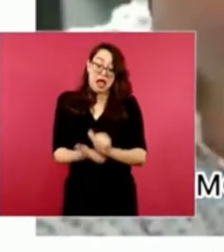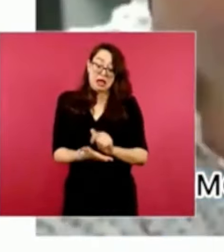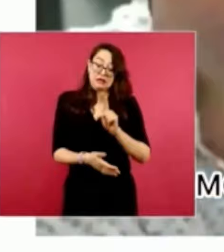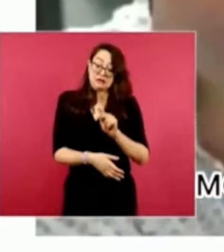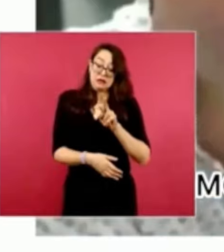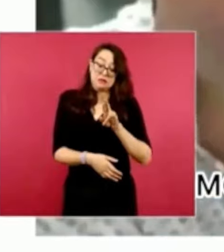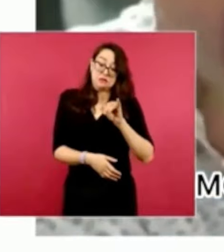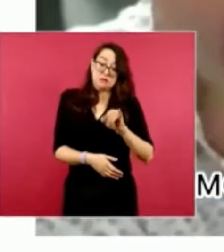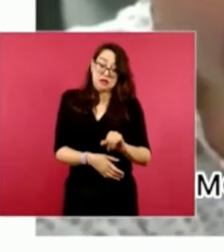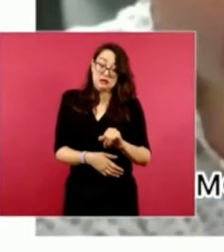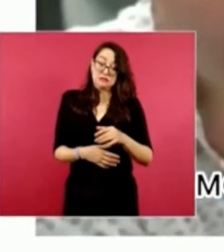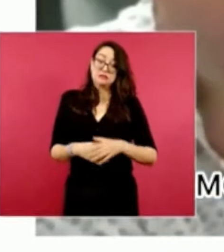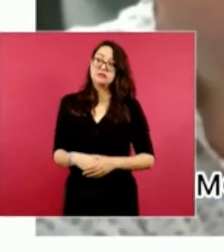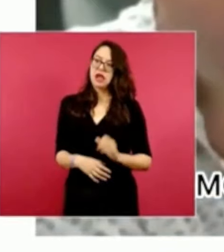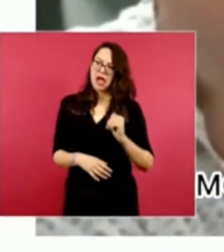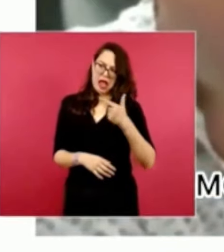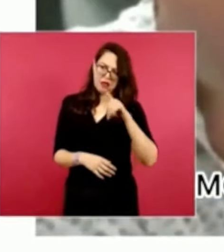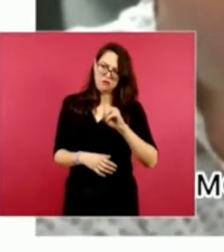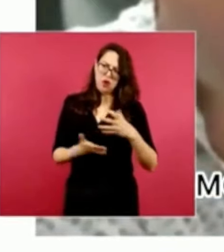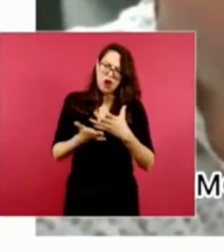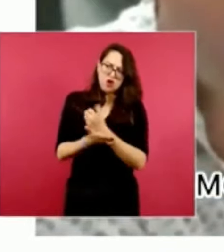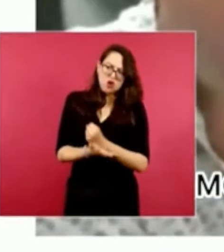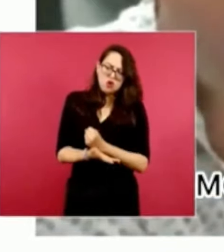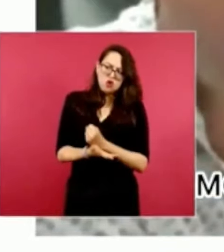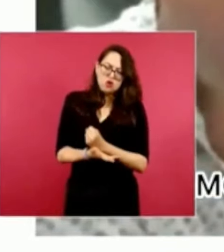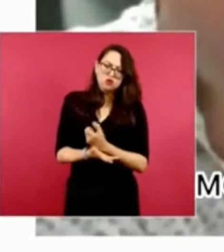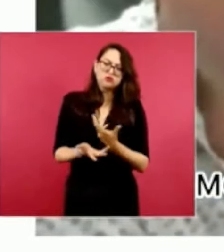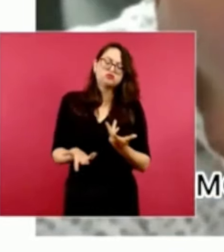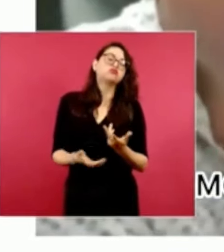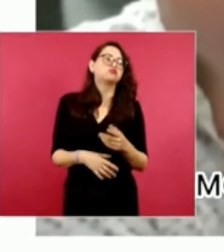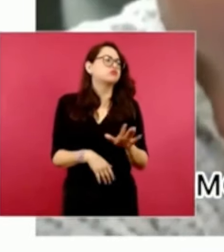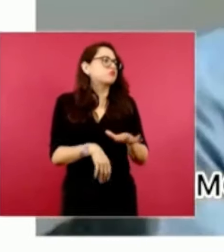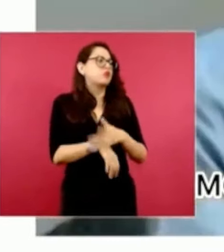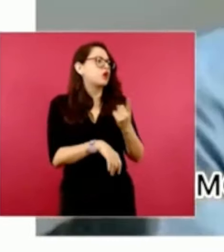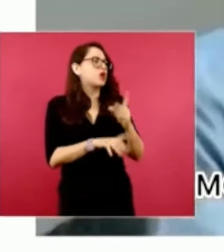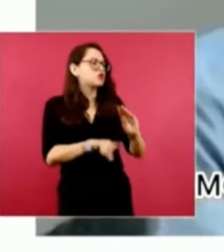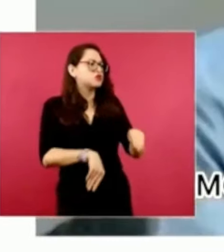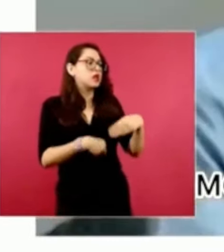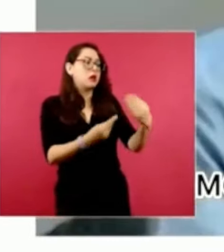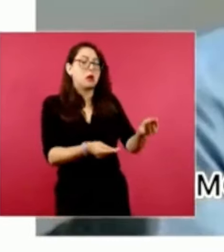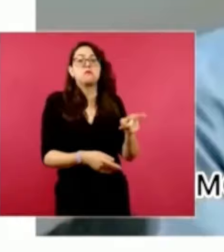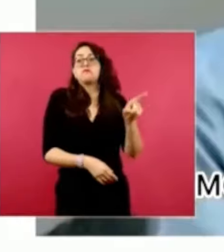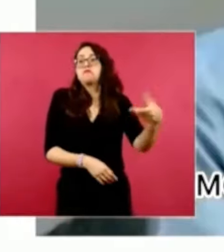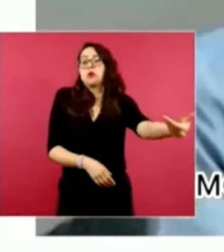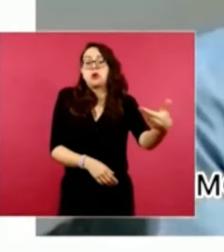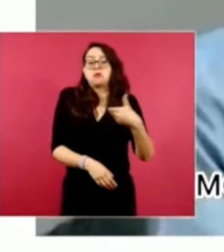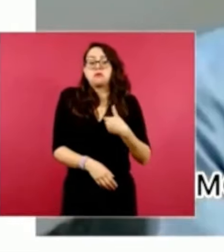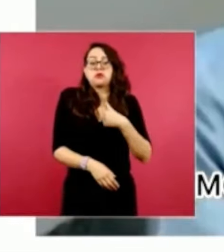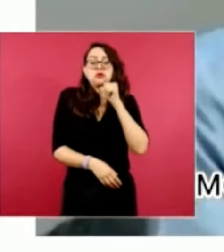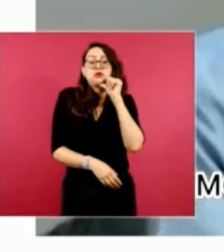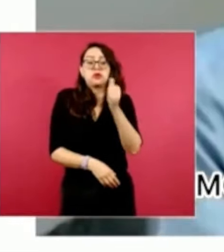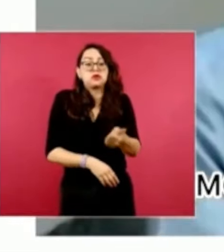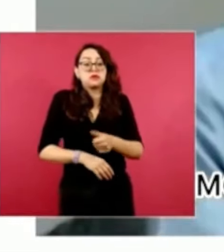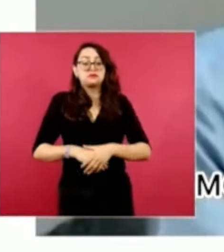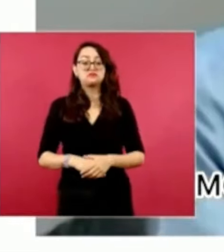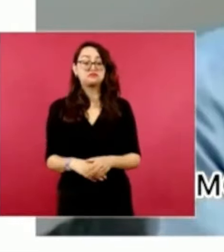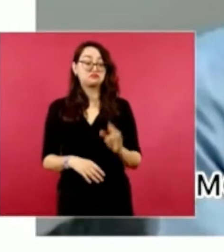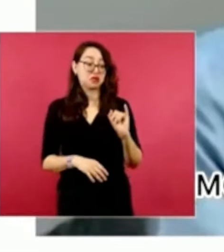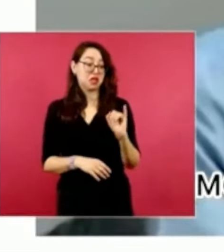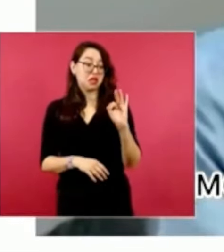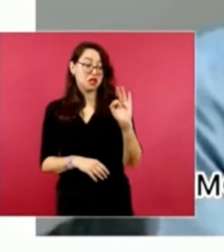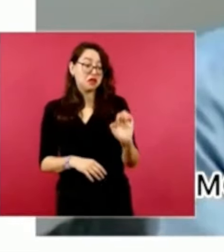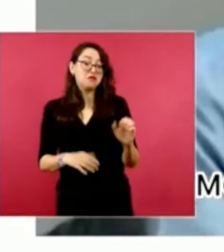ganó Andrés Manuel. ¿Por qué no se las diste a Andrés Manuel? Porque nunca me las pidieron. Si el IFE hubiera tomado la decisión